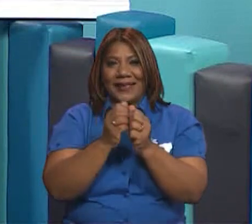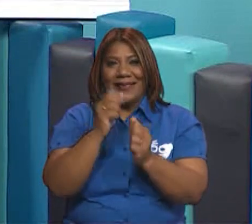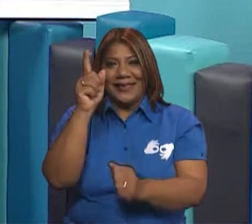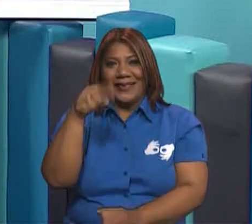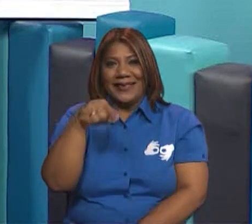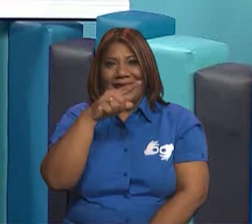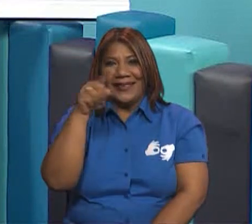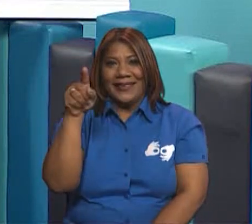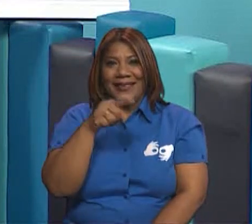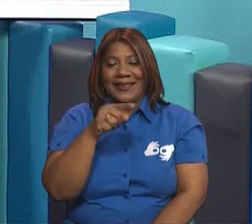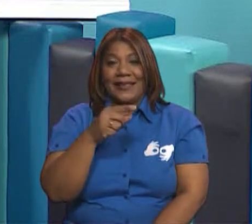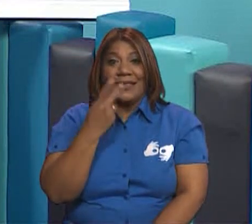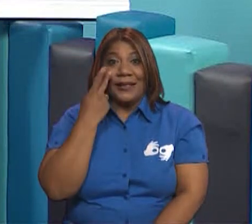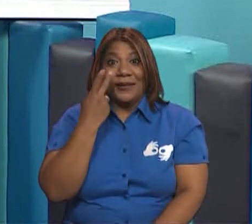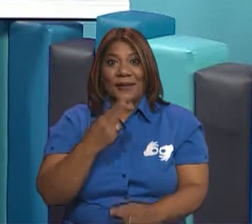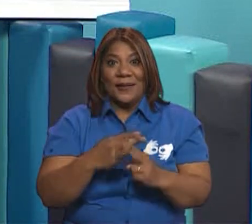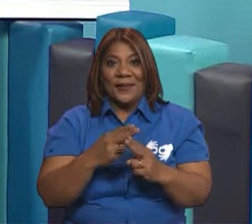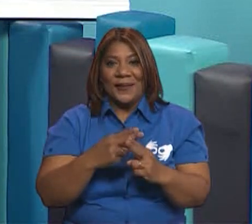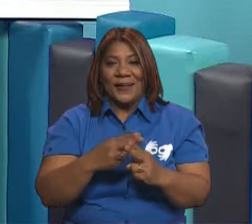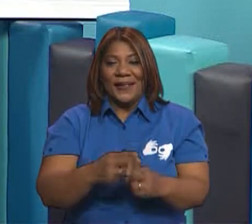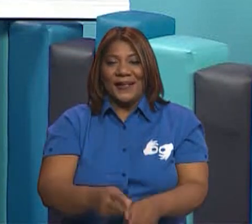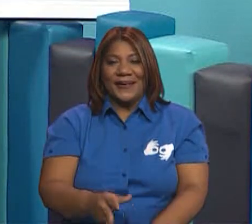con la estrella. Nos vemos en la próxima.